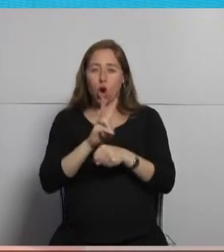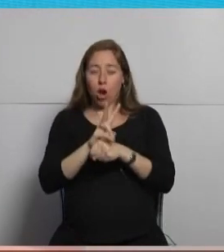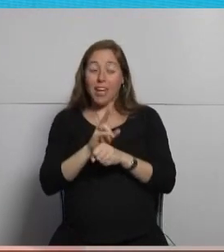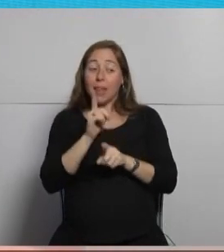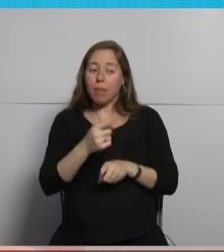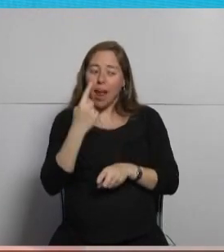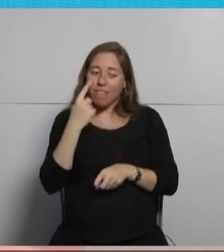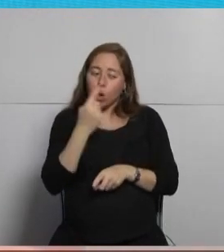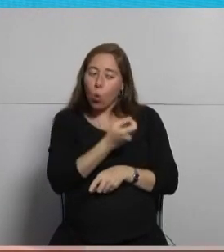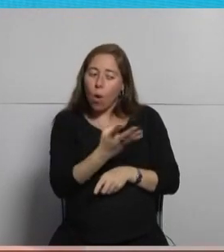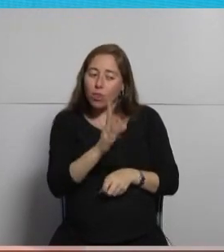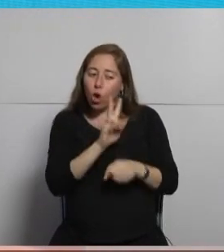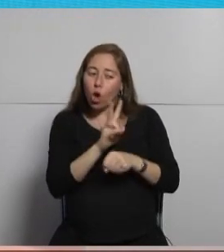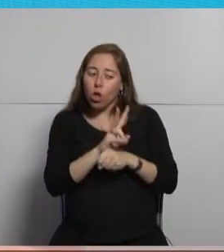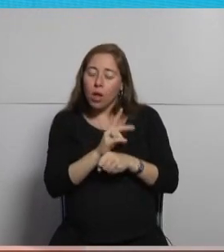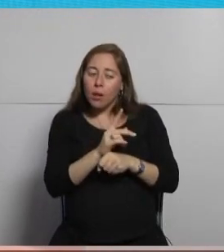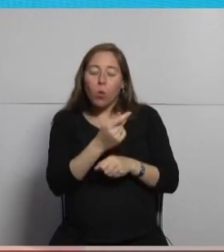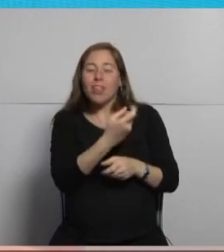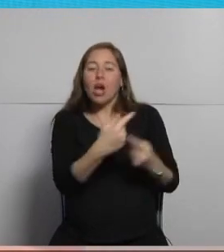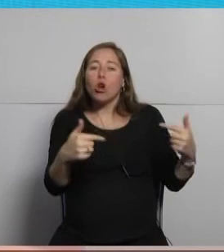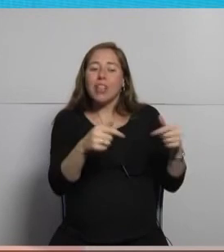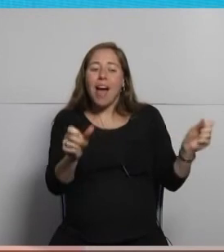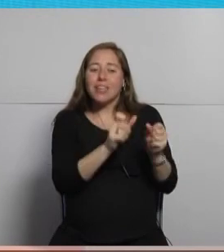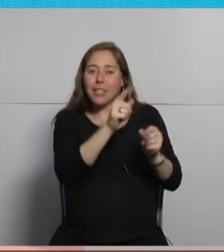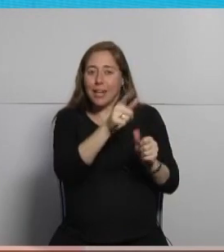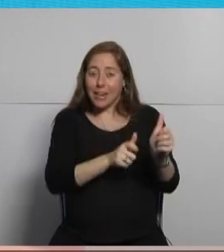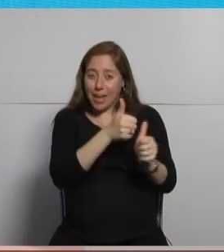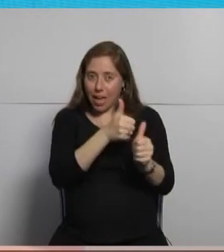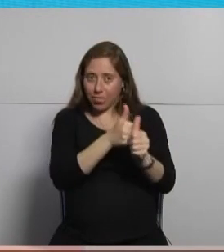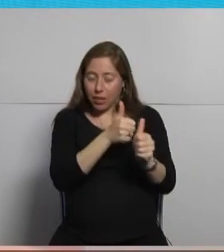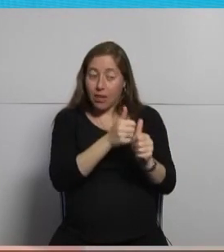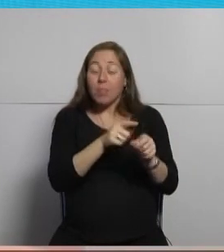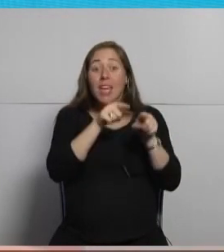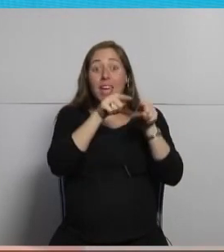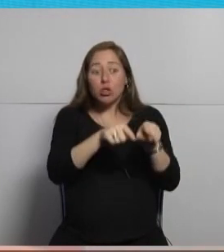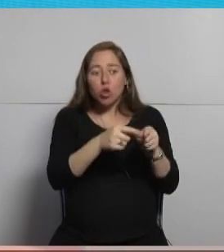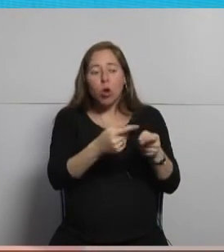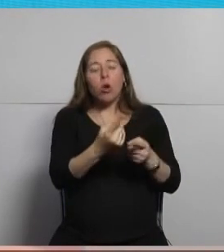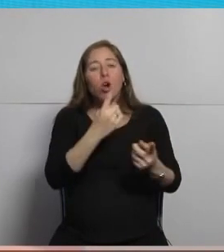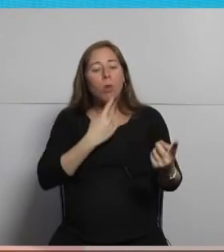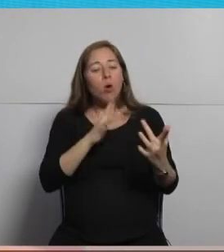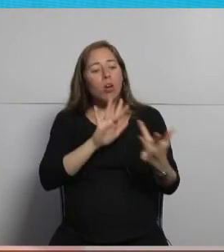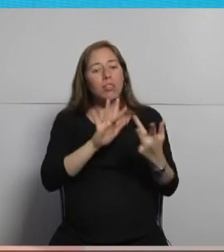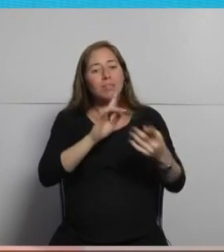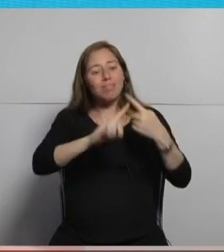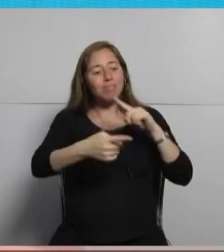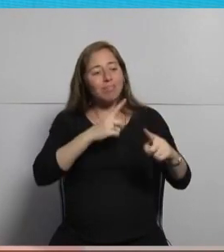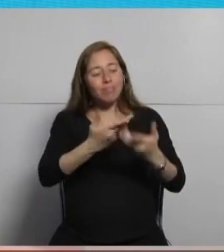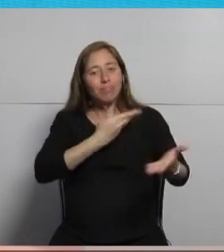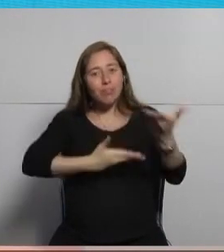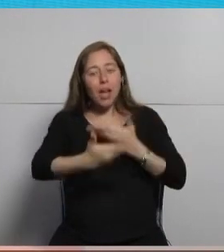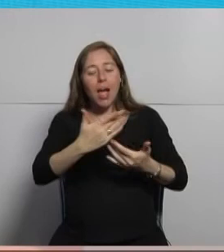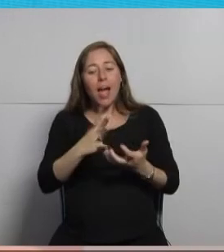que está haciendo él también le manda métricas al portal del administrador para saber las estadísticas